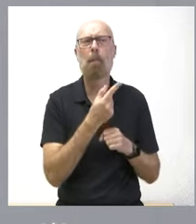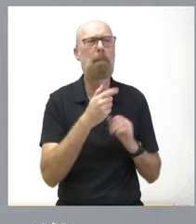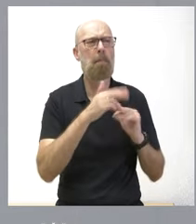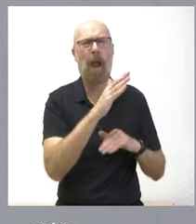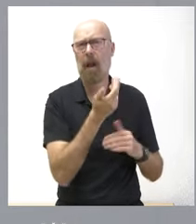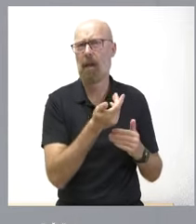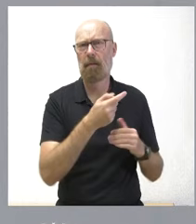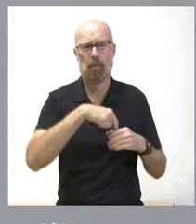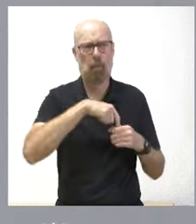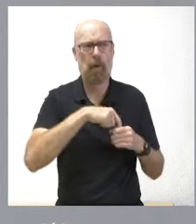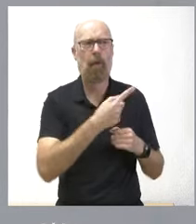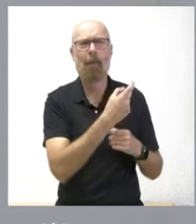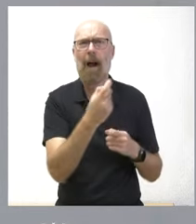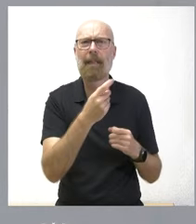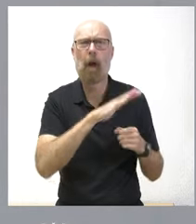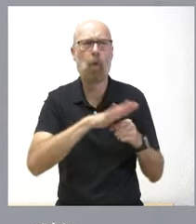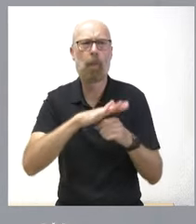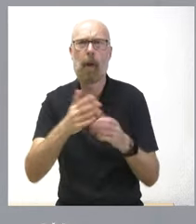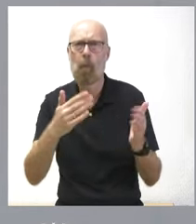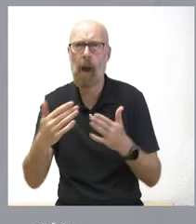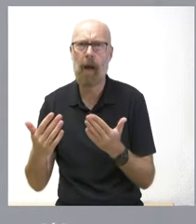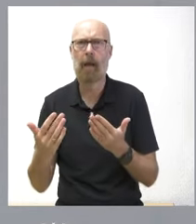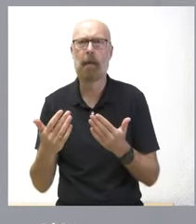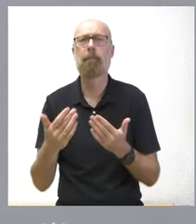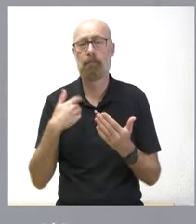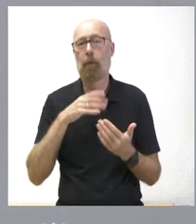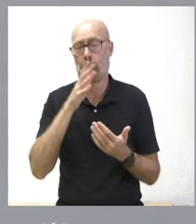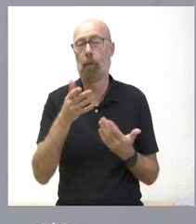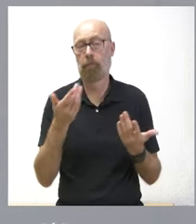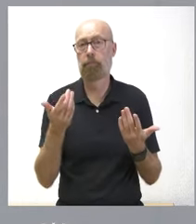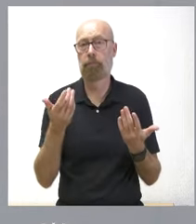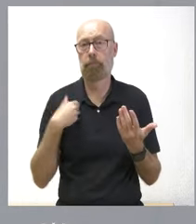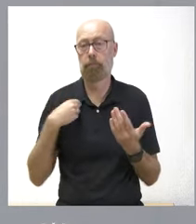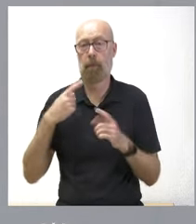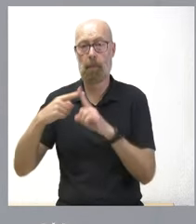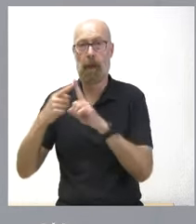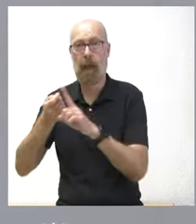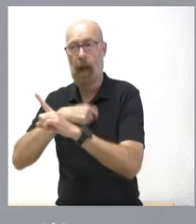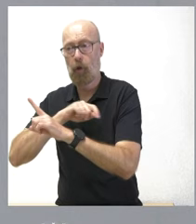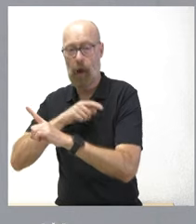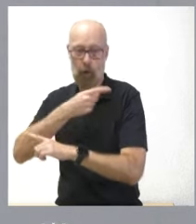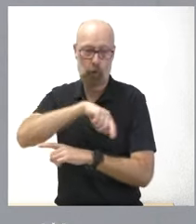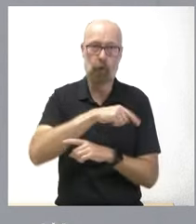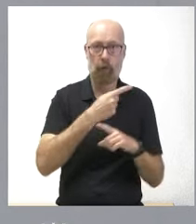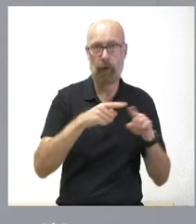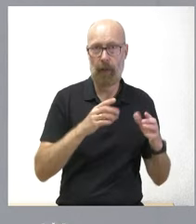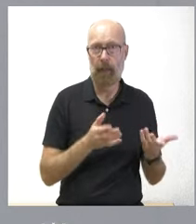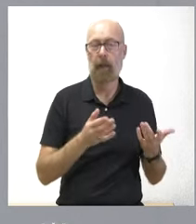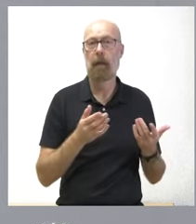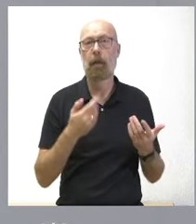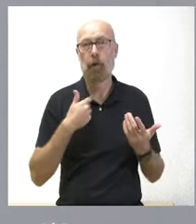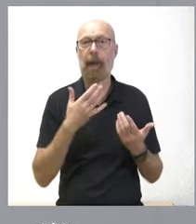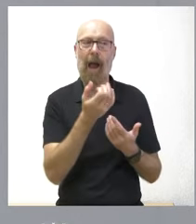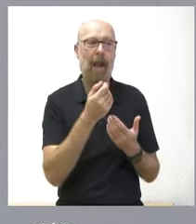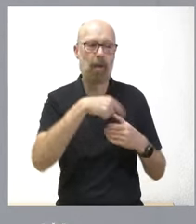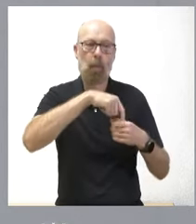realidad. La nuestra es una comunidad con una tasa de paro claramente inferior a la media nacional. Y, en este contexto, pues tenemos miles de puestos de